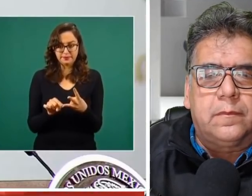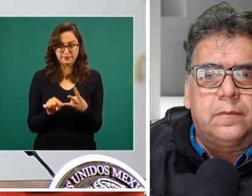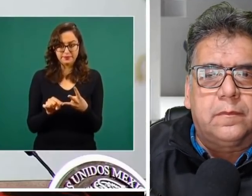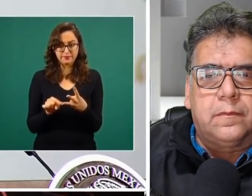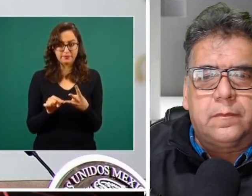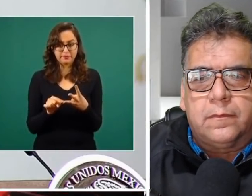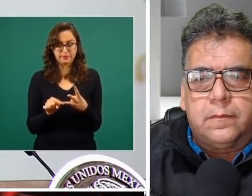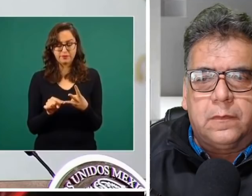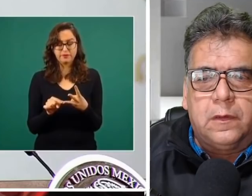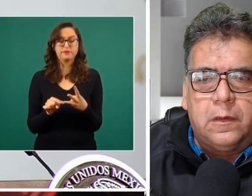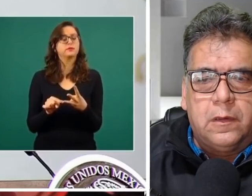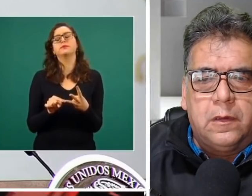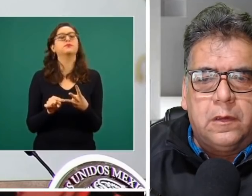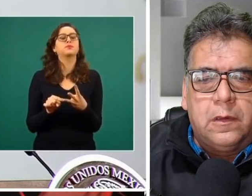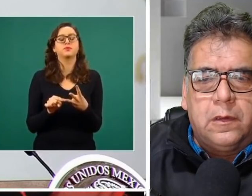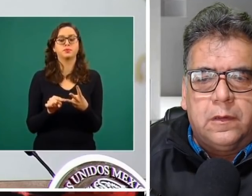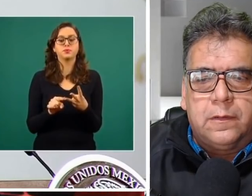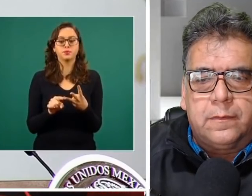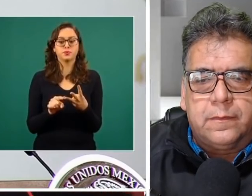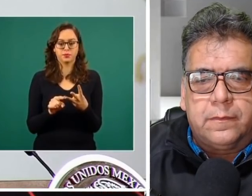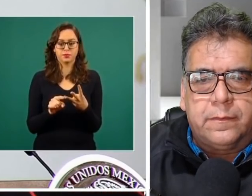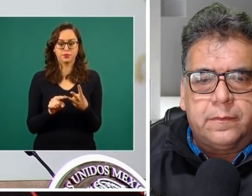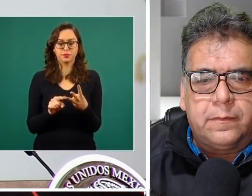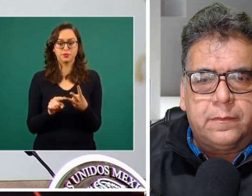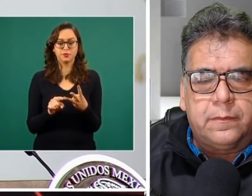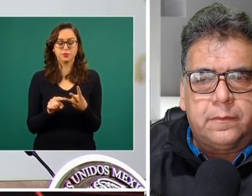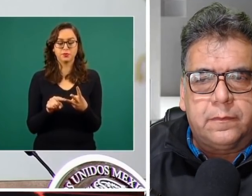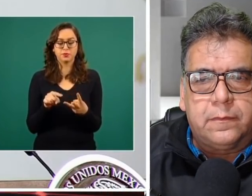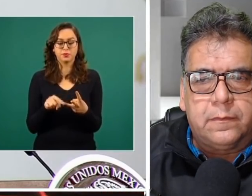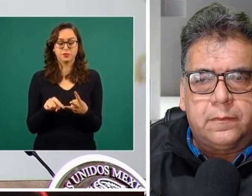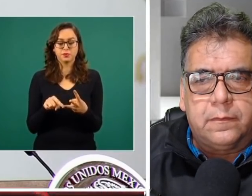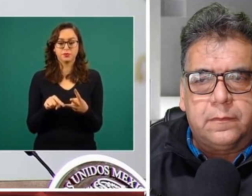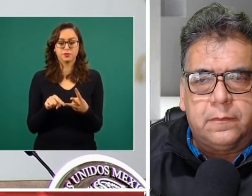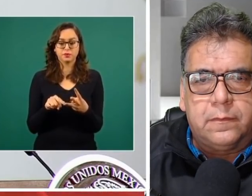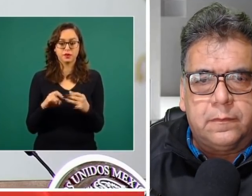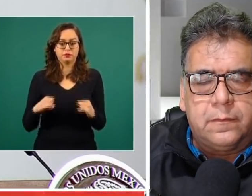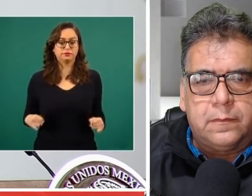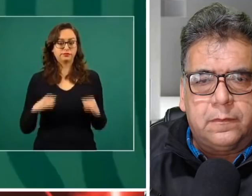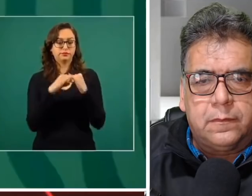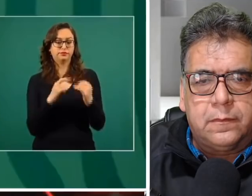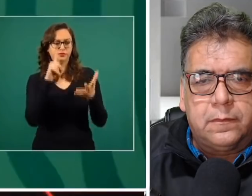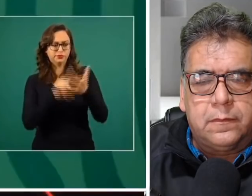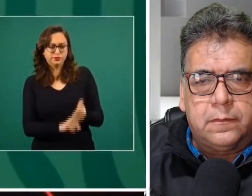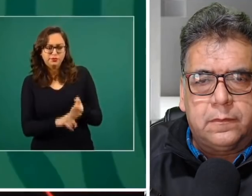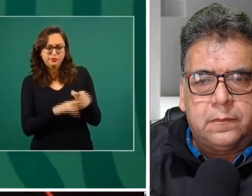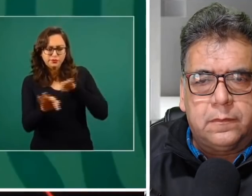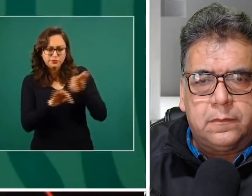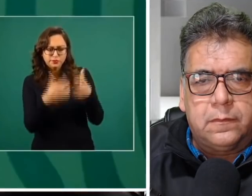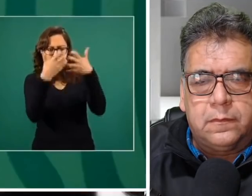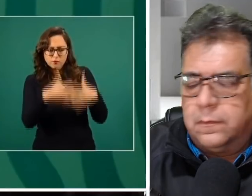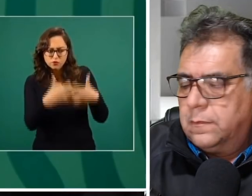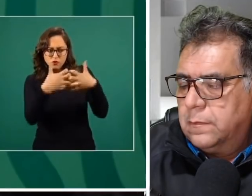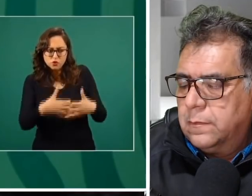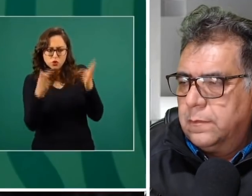de las instituciones encargadas de